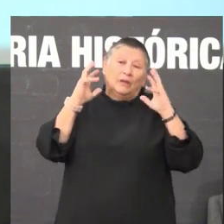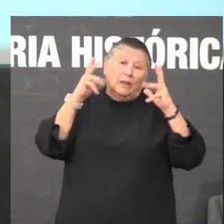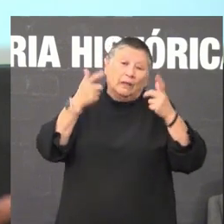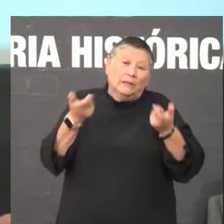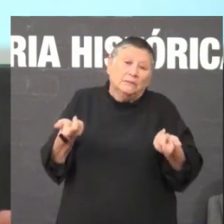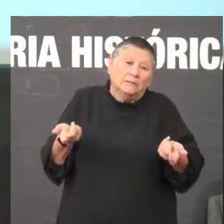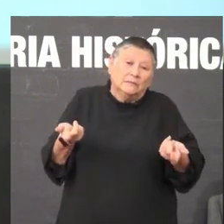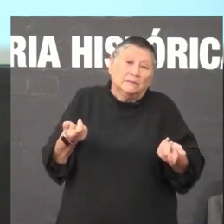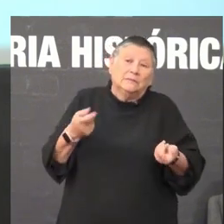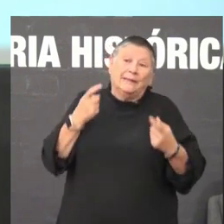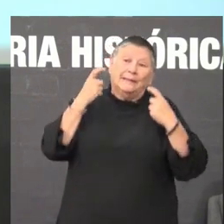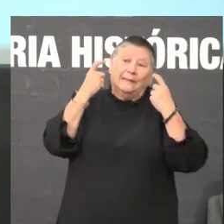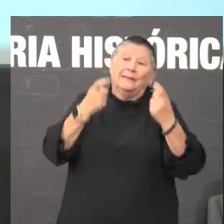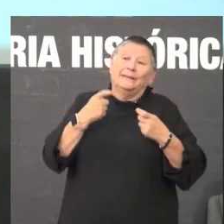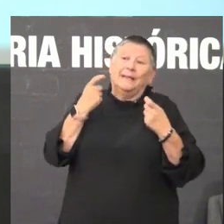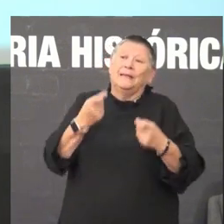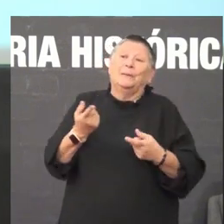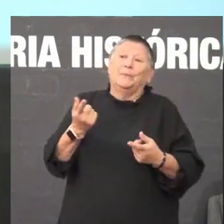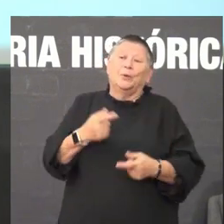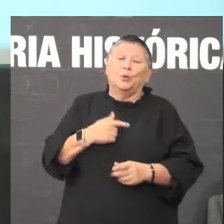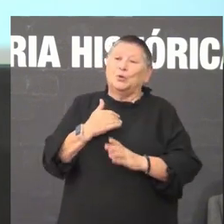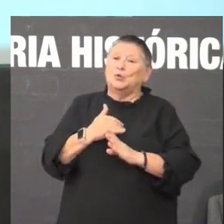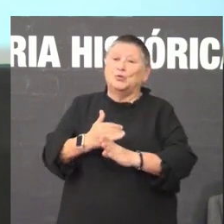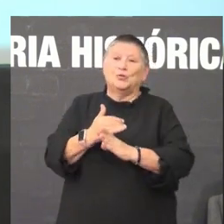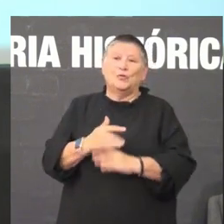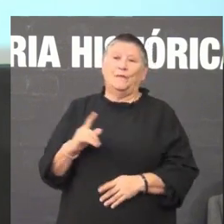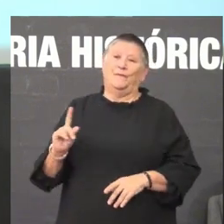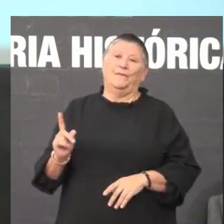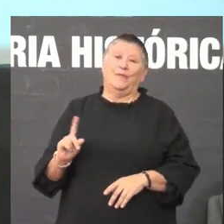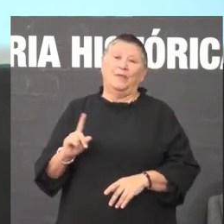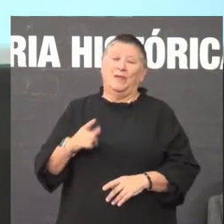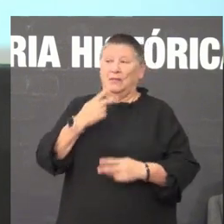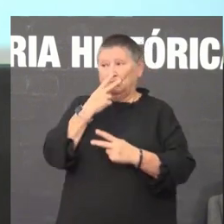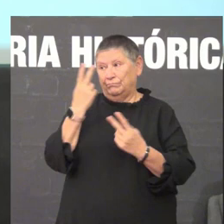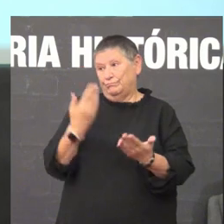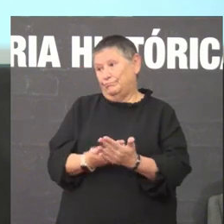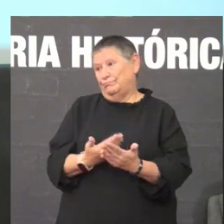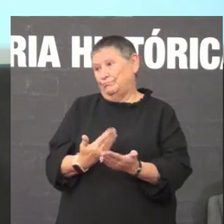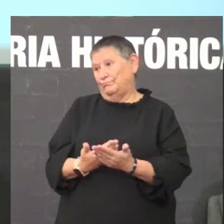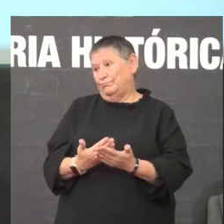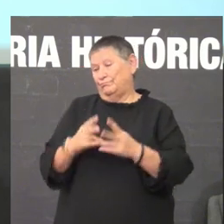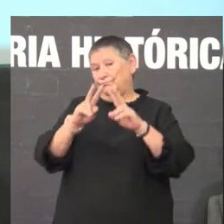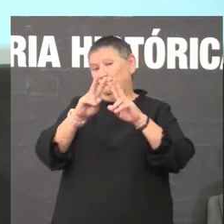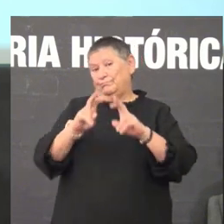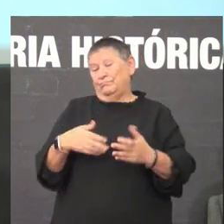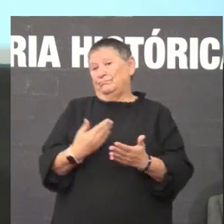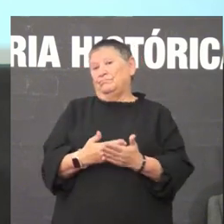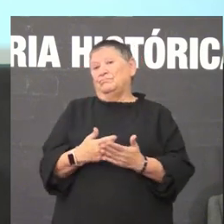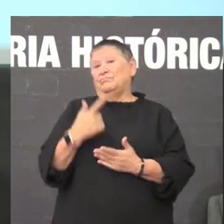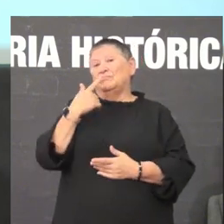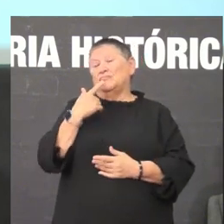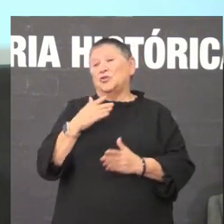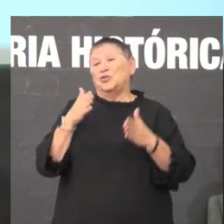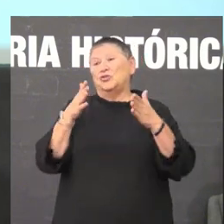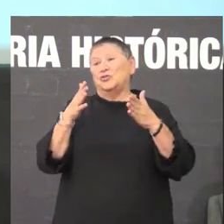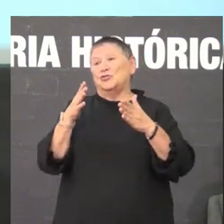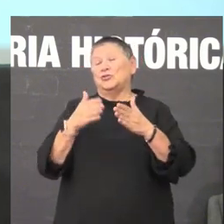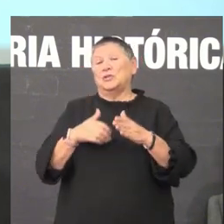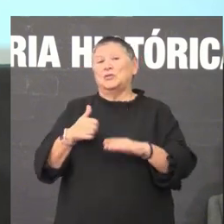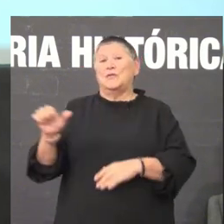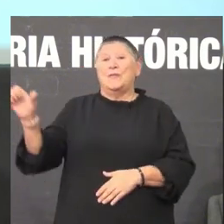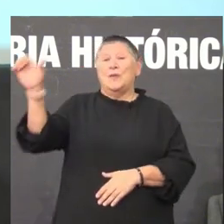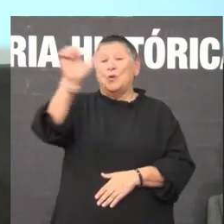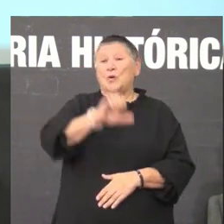fai o que pode mas é insuficiente os estudos mostran mostran e a própria ONU o propio Consello de Europa ratificaron eses estudos que